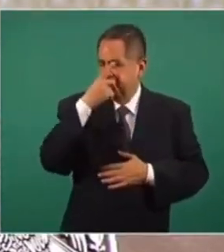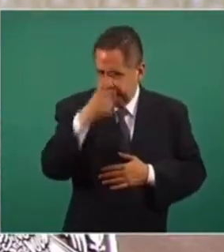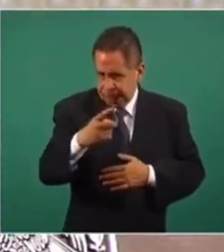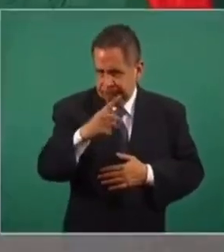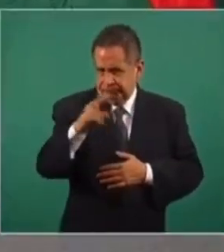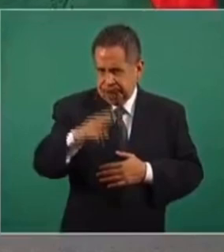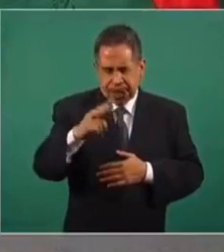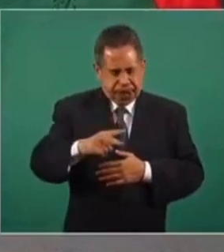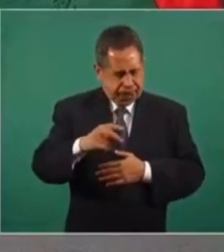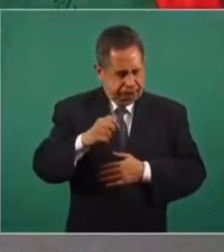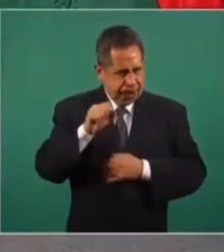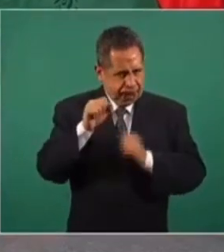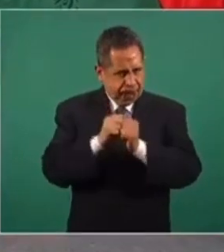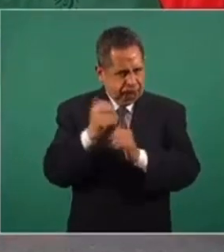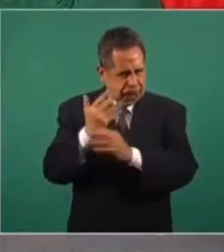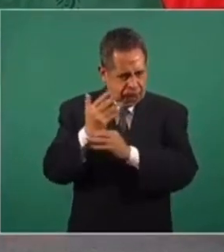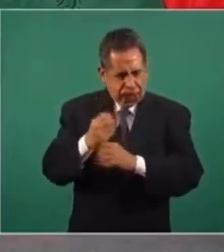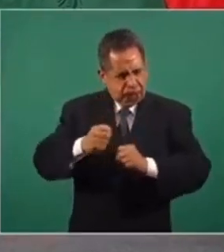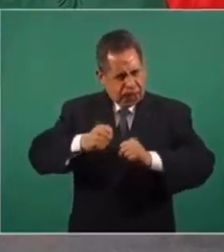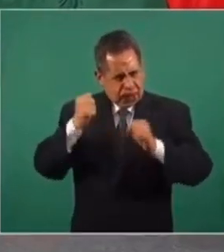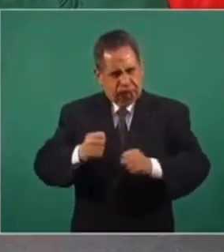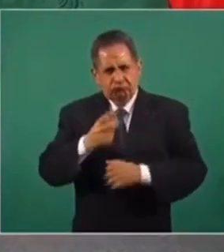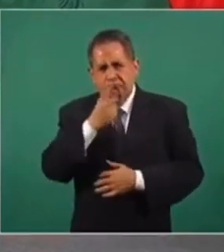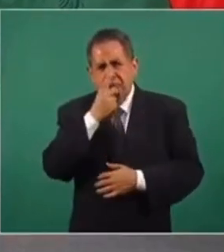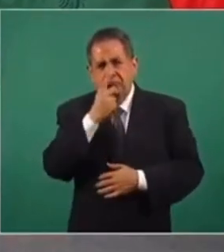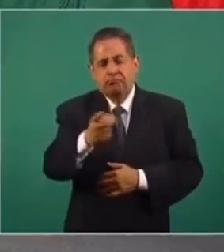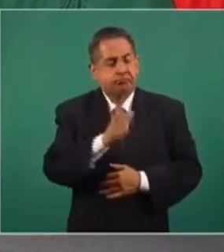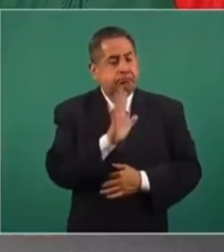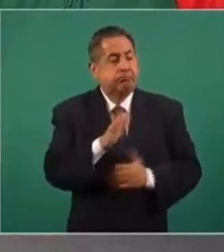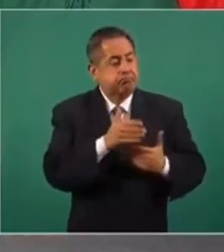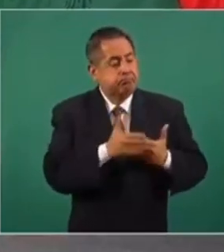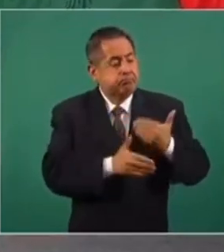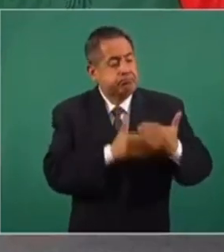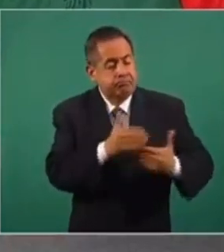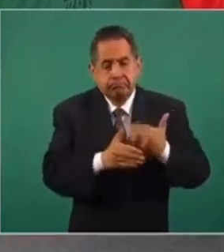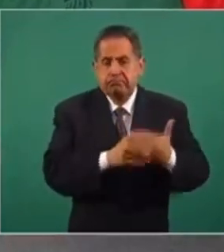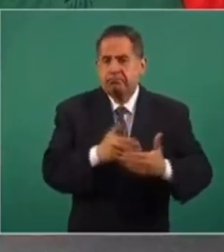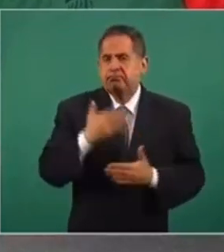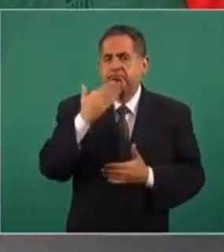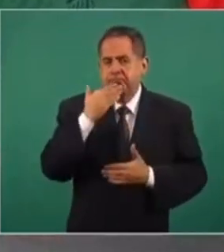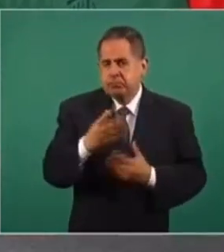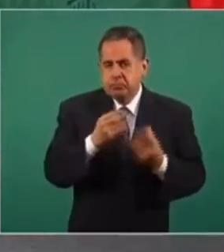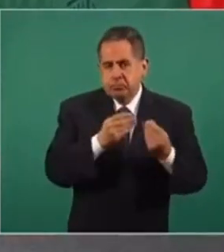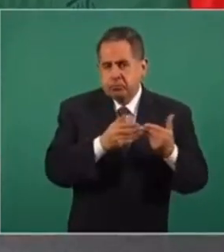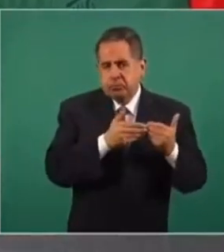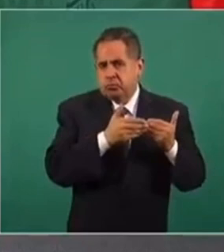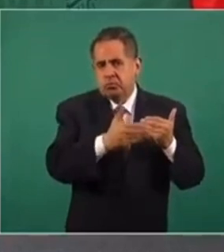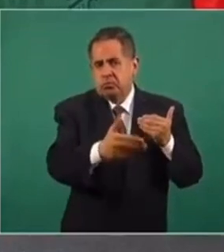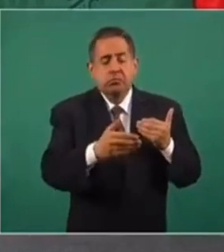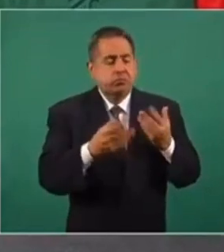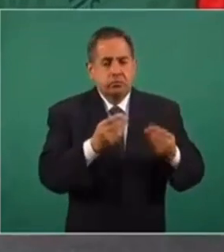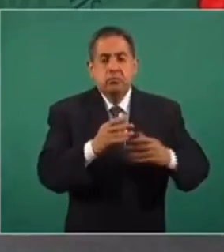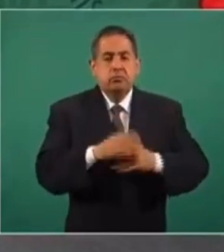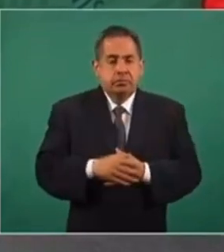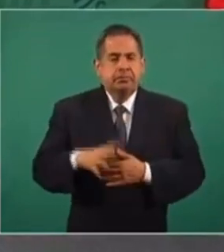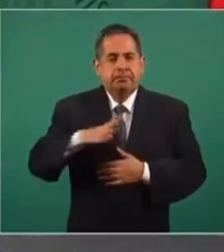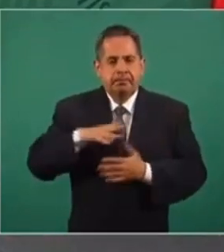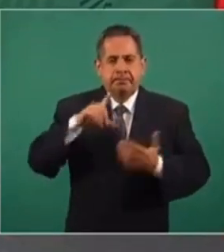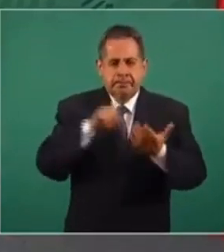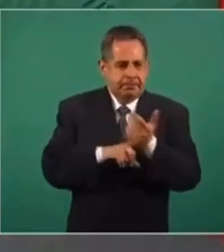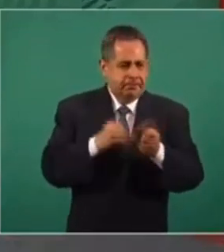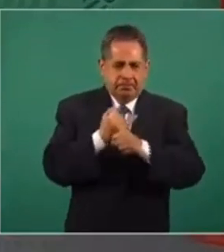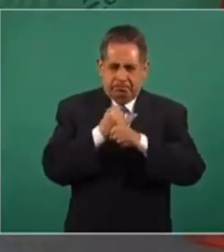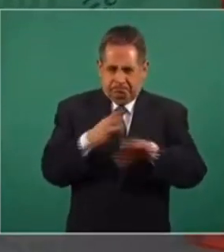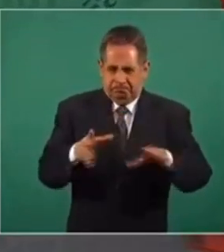con mucha seguridad que se ha avanzado y que se ha avanzado muchísimo. Que tenemos mucha